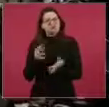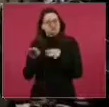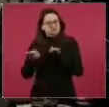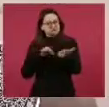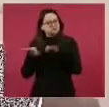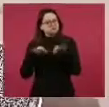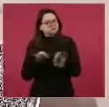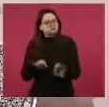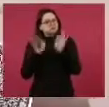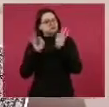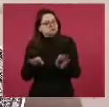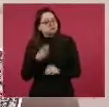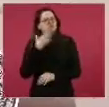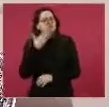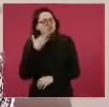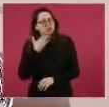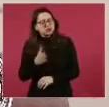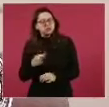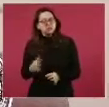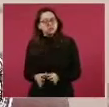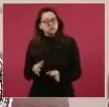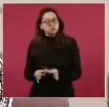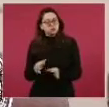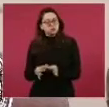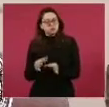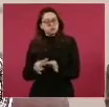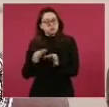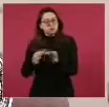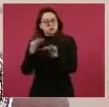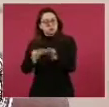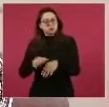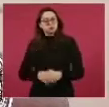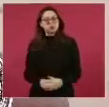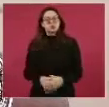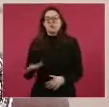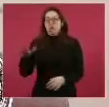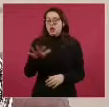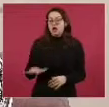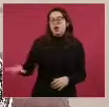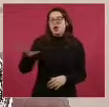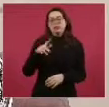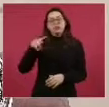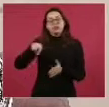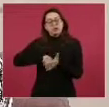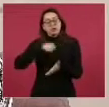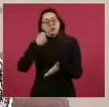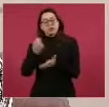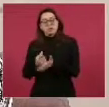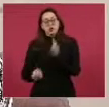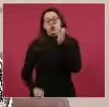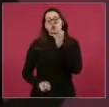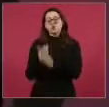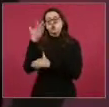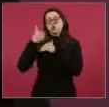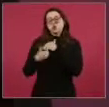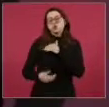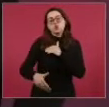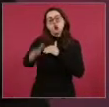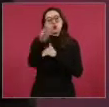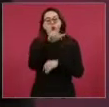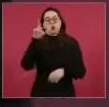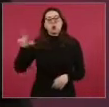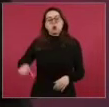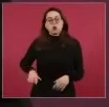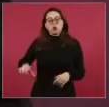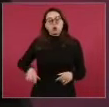inaugurando una etapa nueva en Tamaulipas de gobiernos